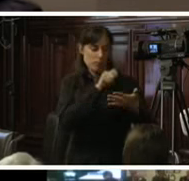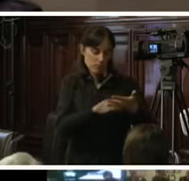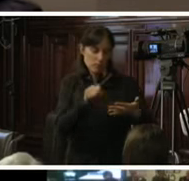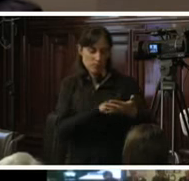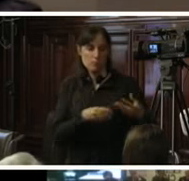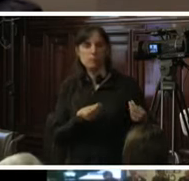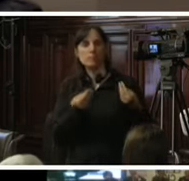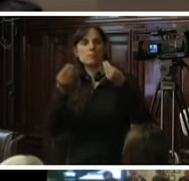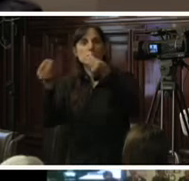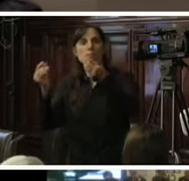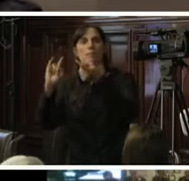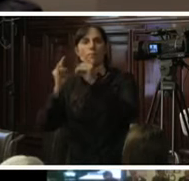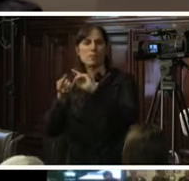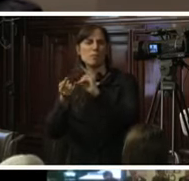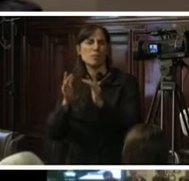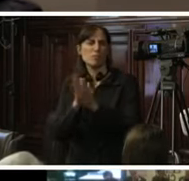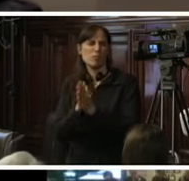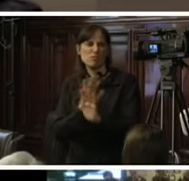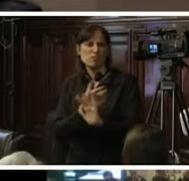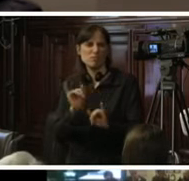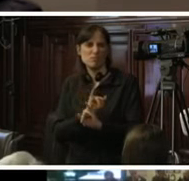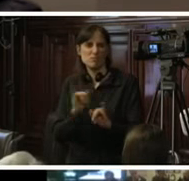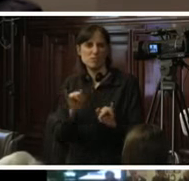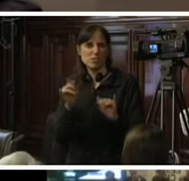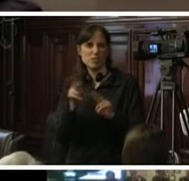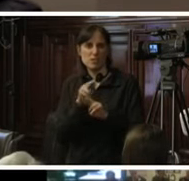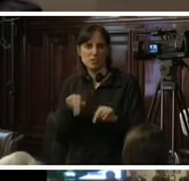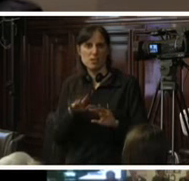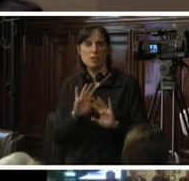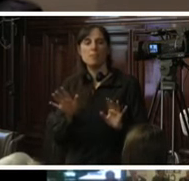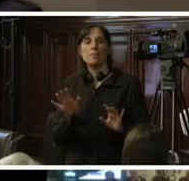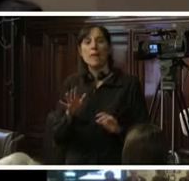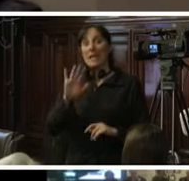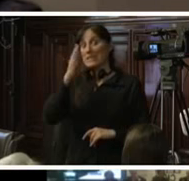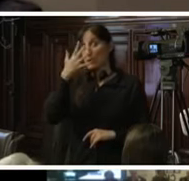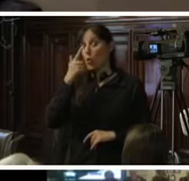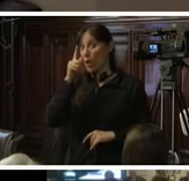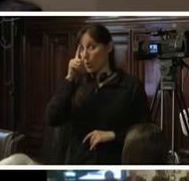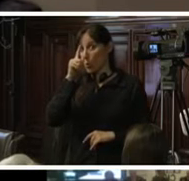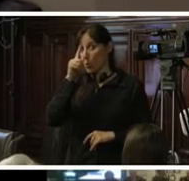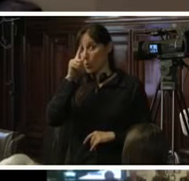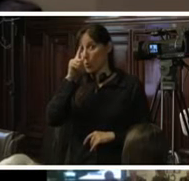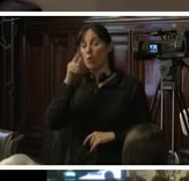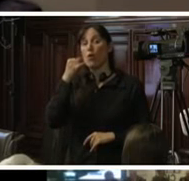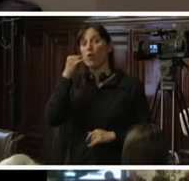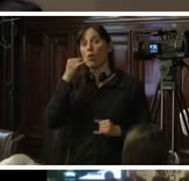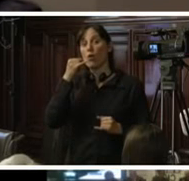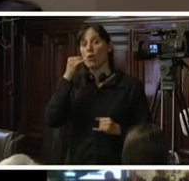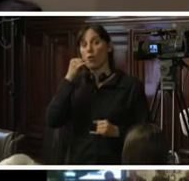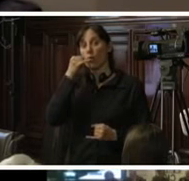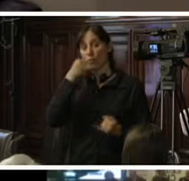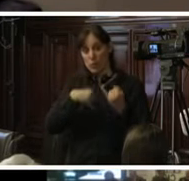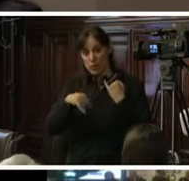solicitando que se deje sin efecto la decisión adoptada. Es recién el 5 de julio en que se emite un informe de